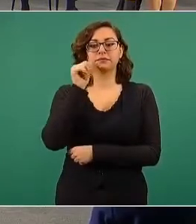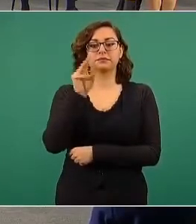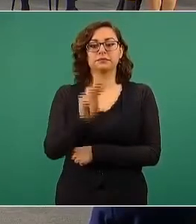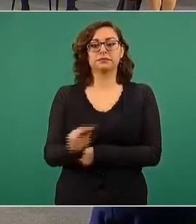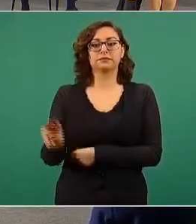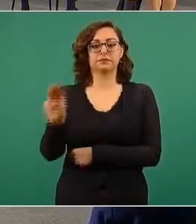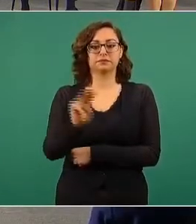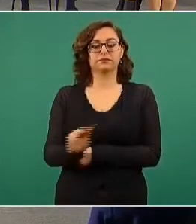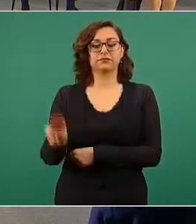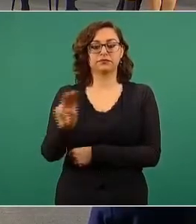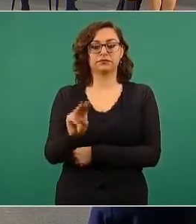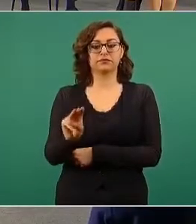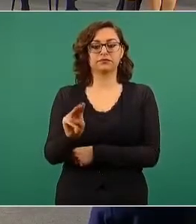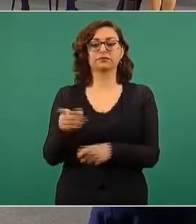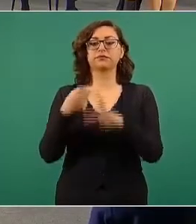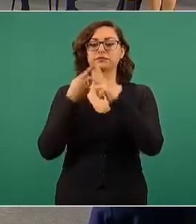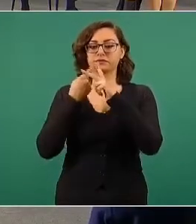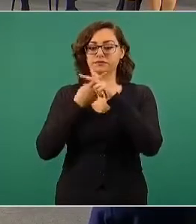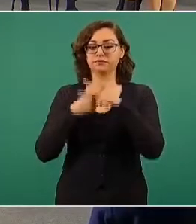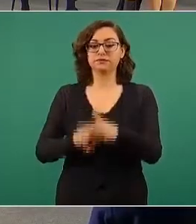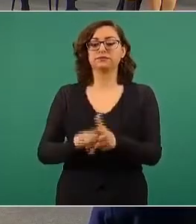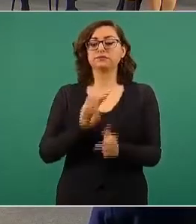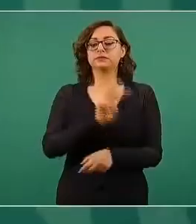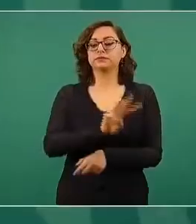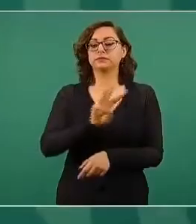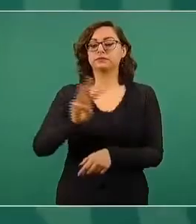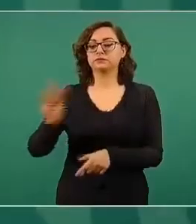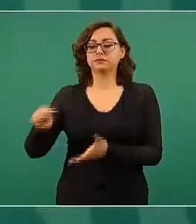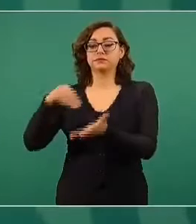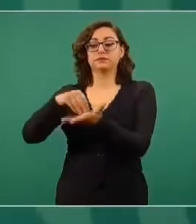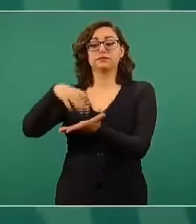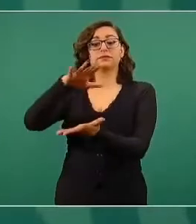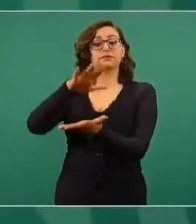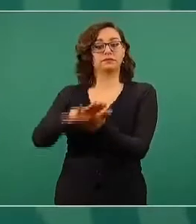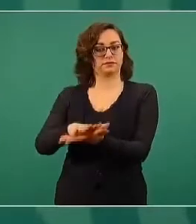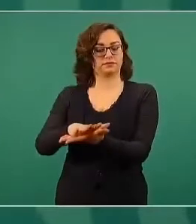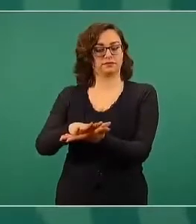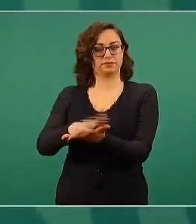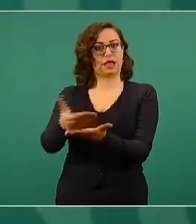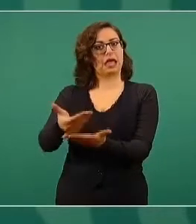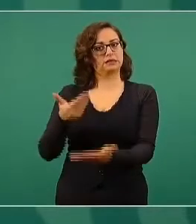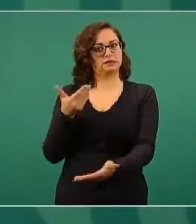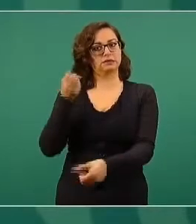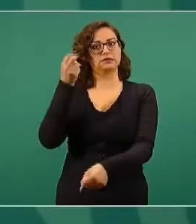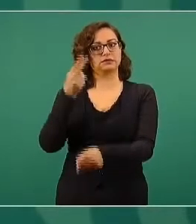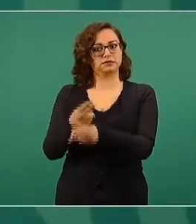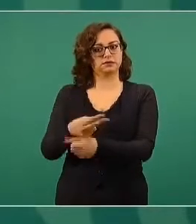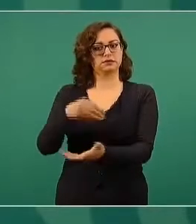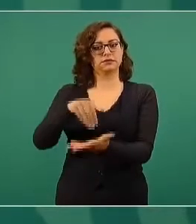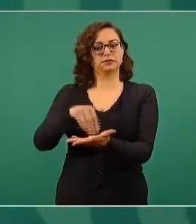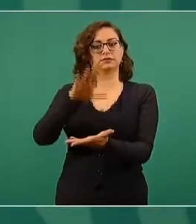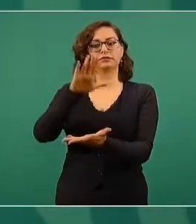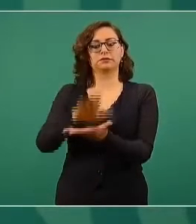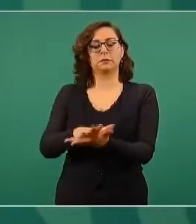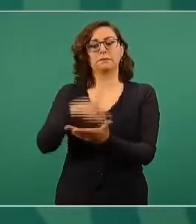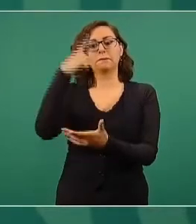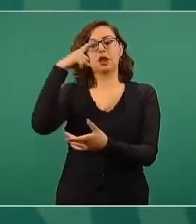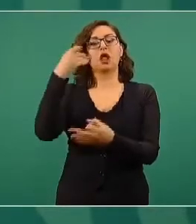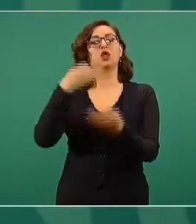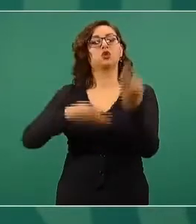se abre la página para la inscripción a todos,